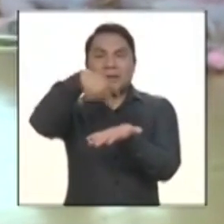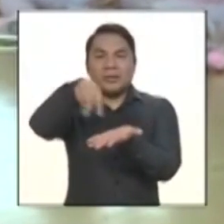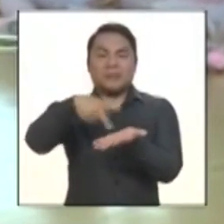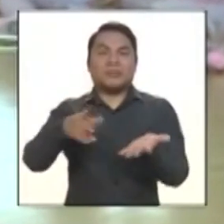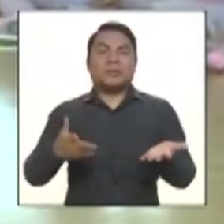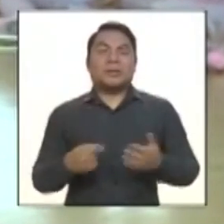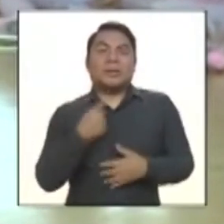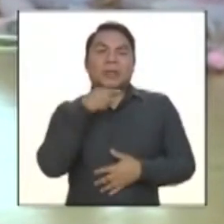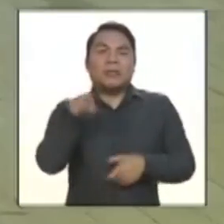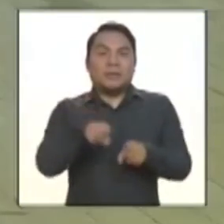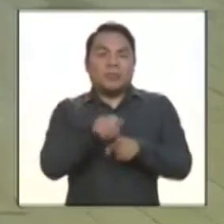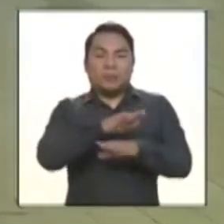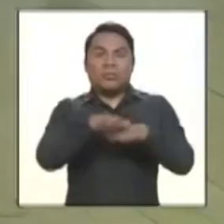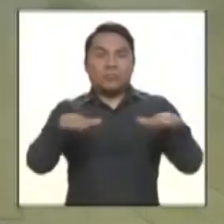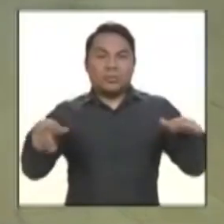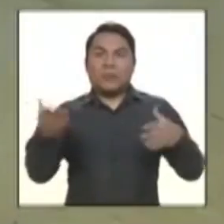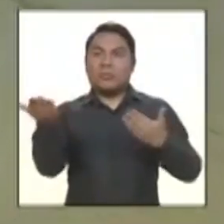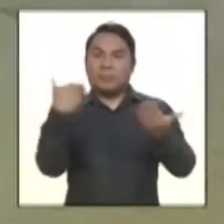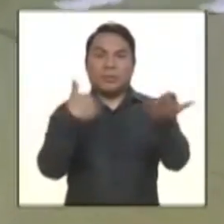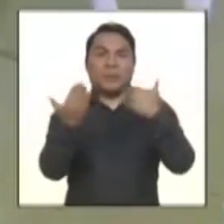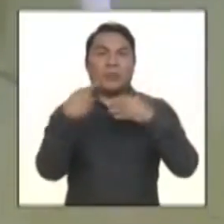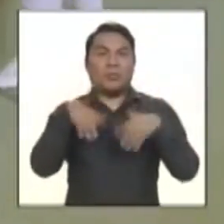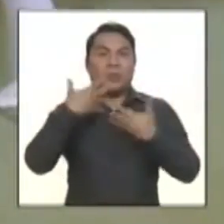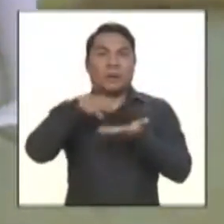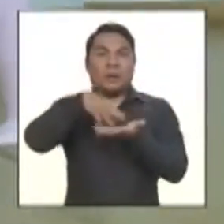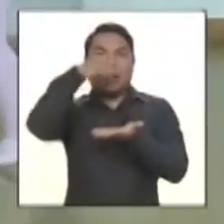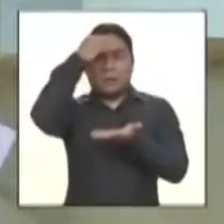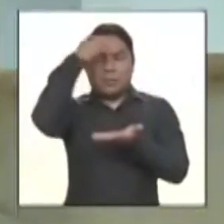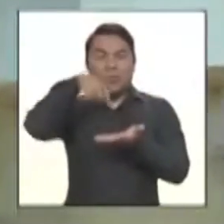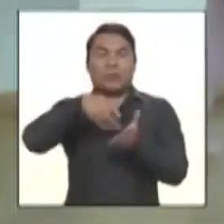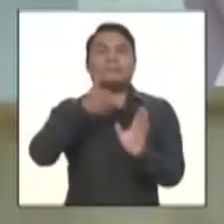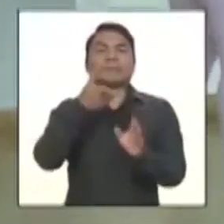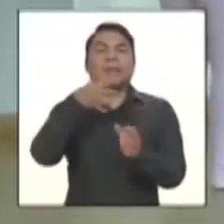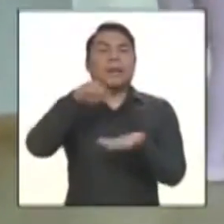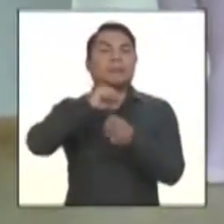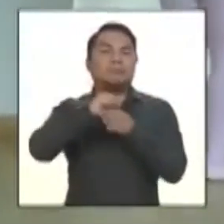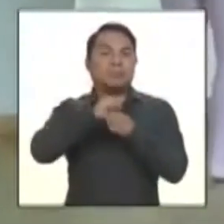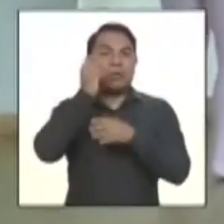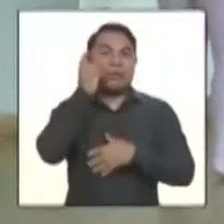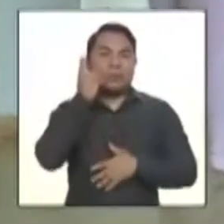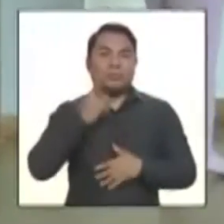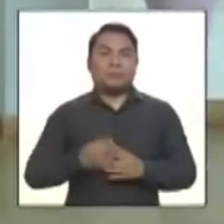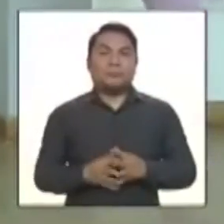invitarlas a las demás niñas que puedan aprender lo que es el psicobalete Down, ¿no?